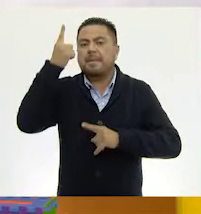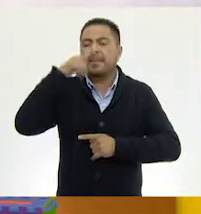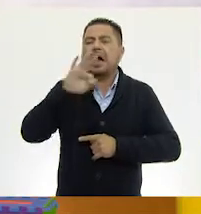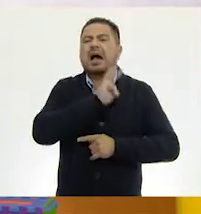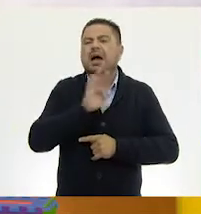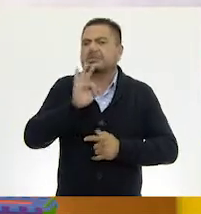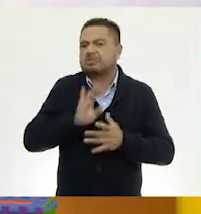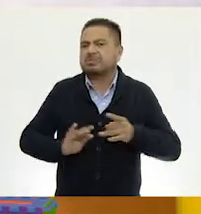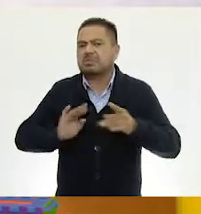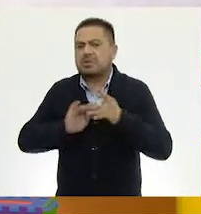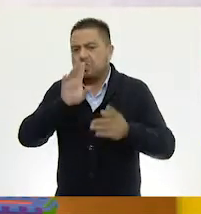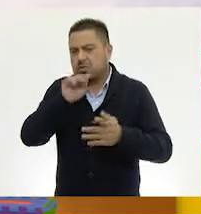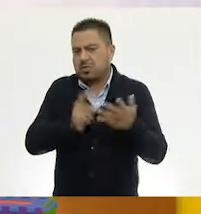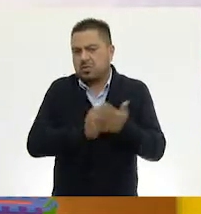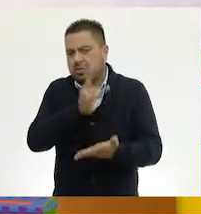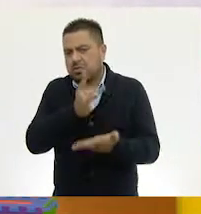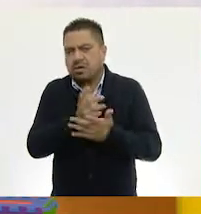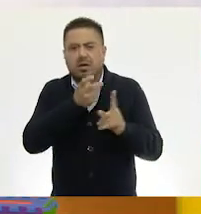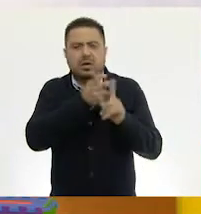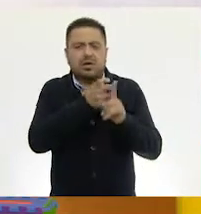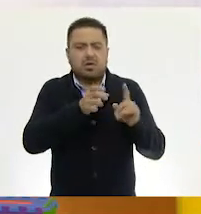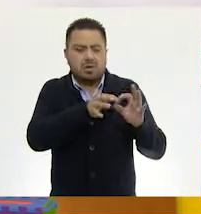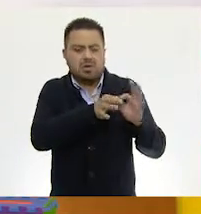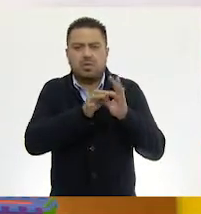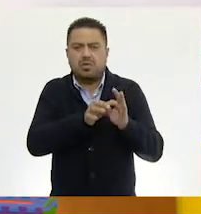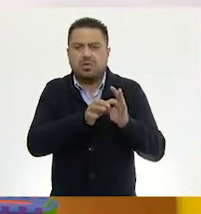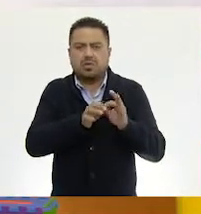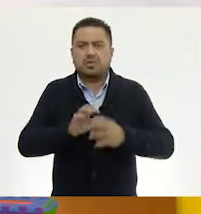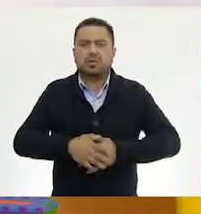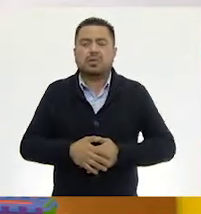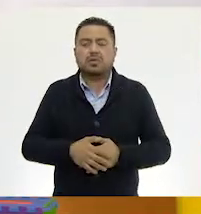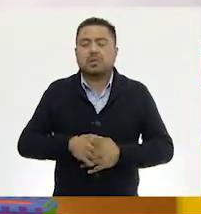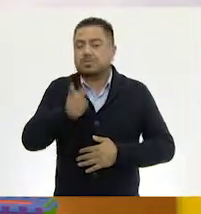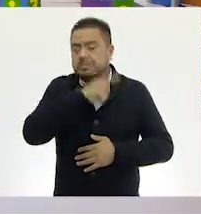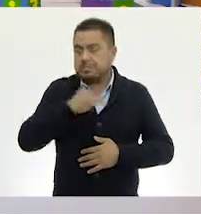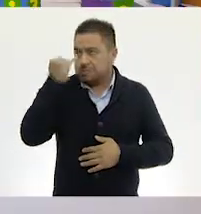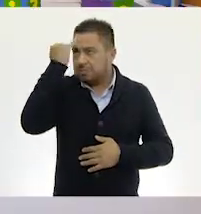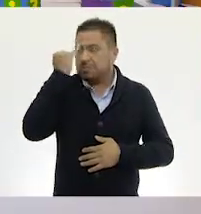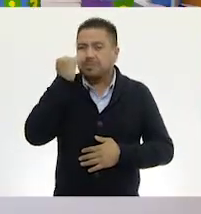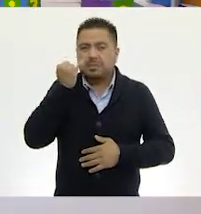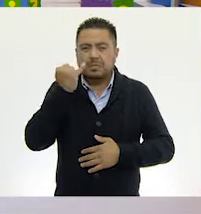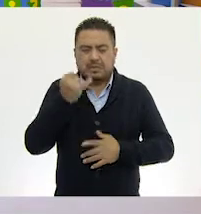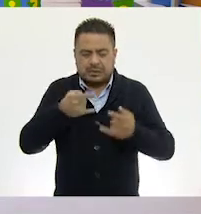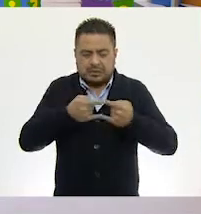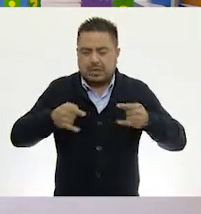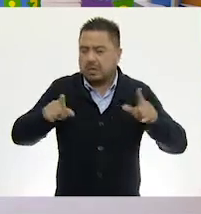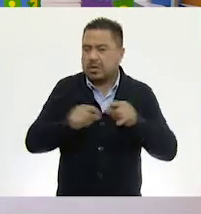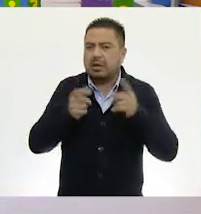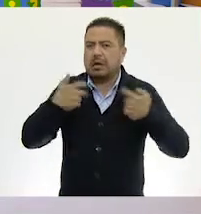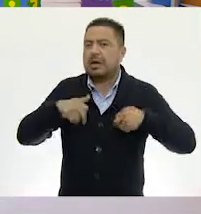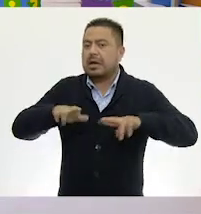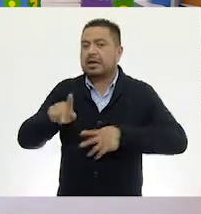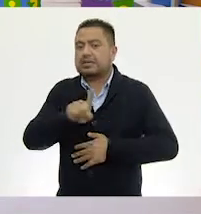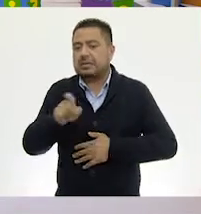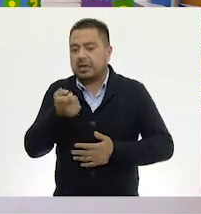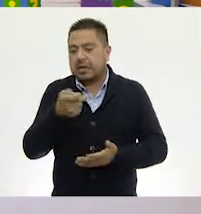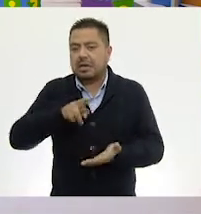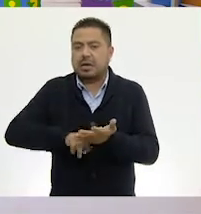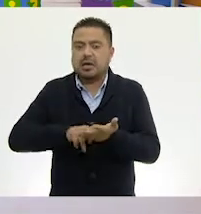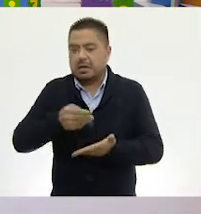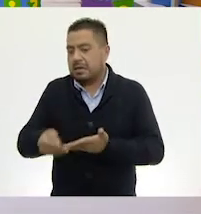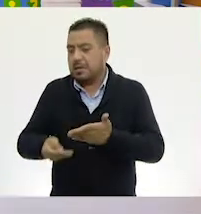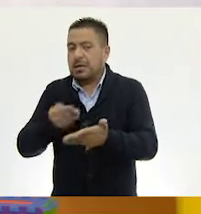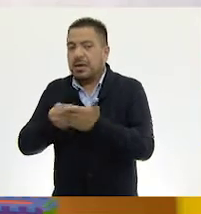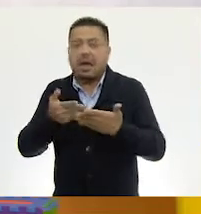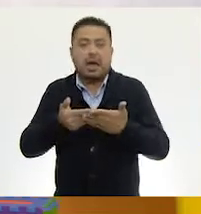así decir que no solamente estemos atados a un solo billete. Imaginemos que nuestros billetes sean nomás para representar 100 pesos, tiene 100, un billete de 100.